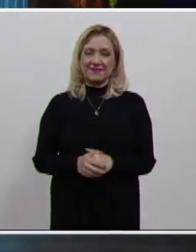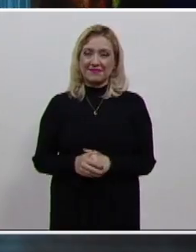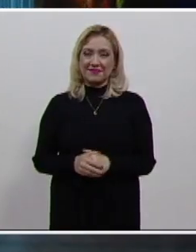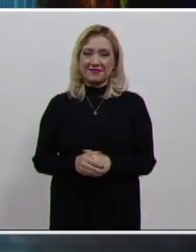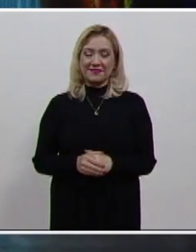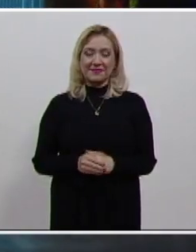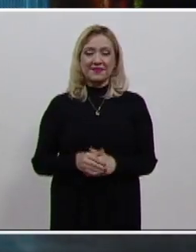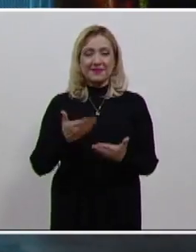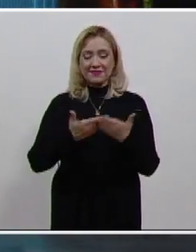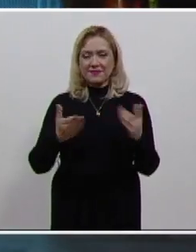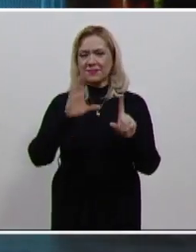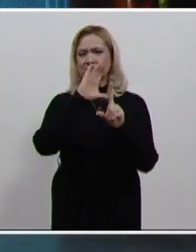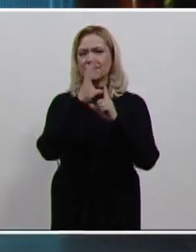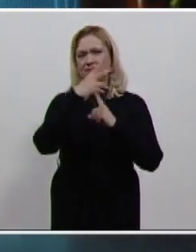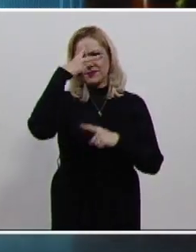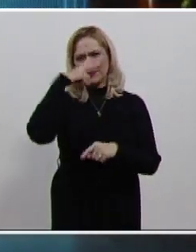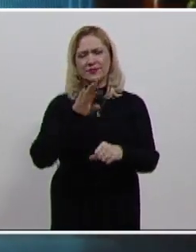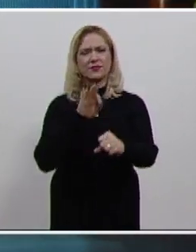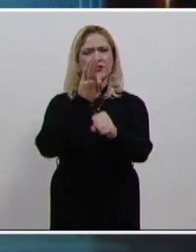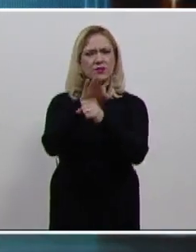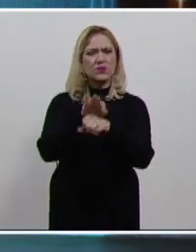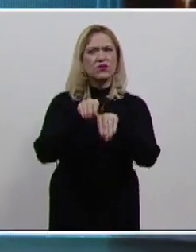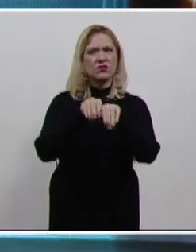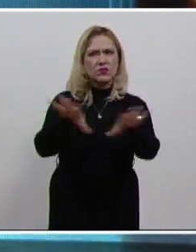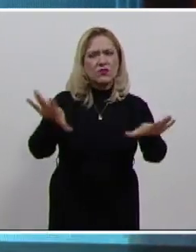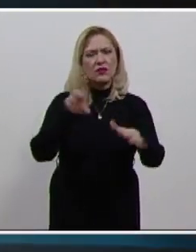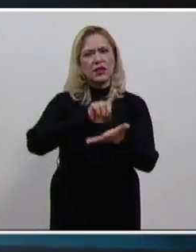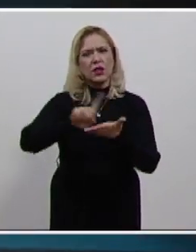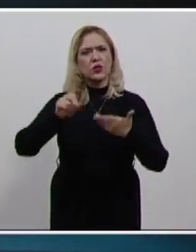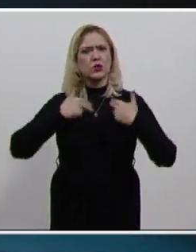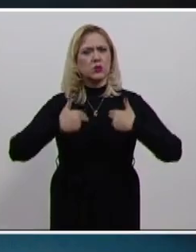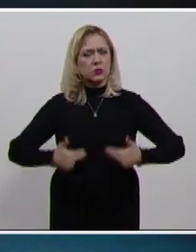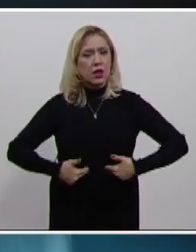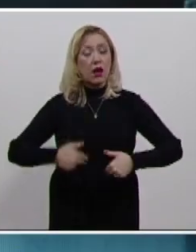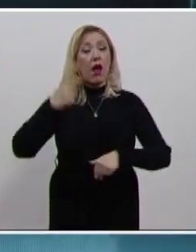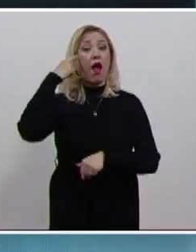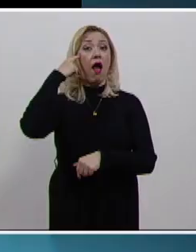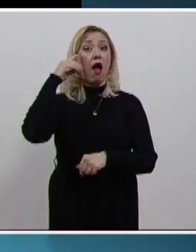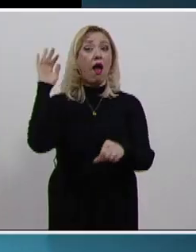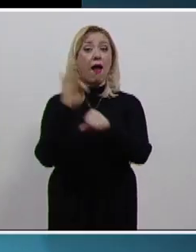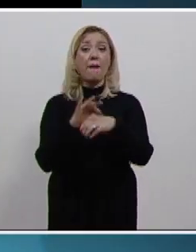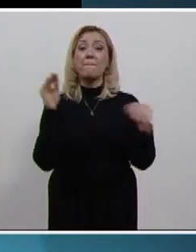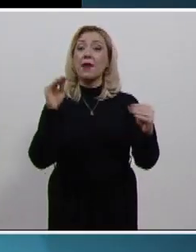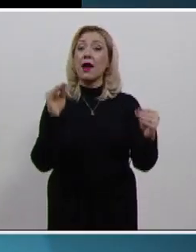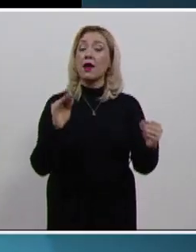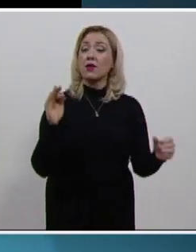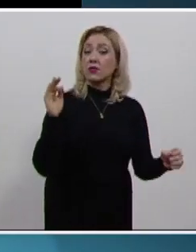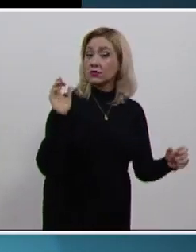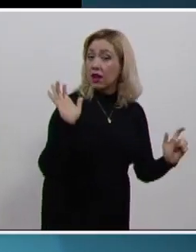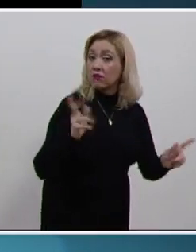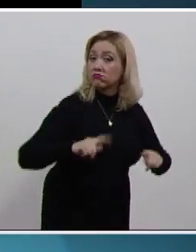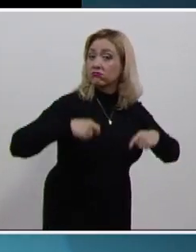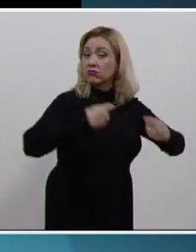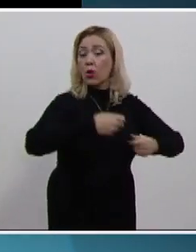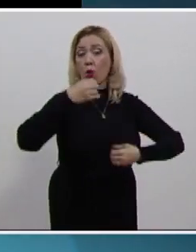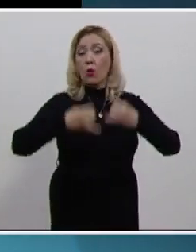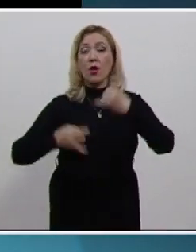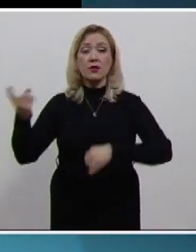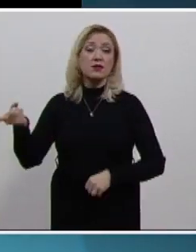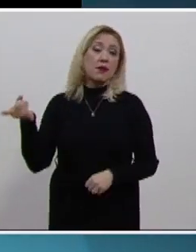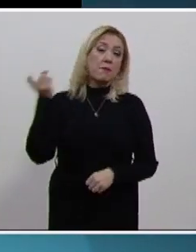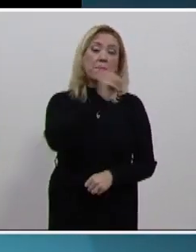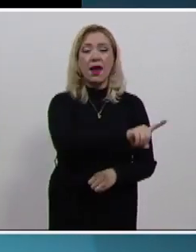La Comisión Mexicana de Defensa y Promoción de los Derechos Humanos celebró el amparo que le concedió un juez con el que ordena al